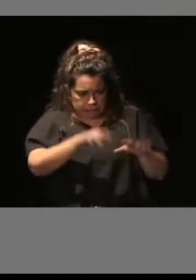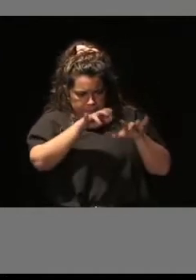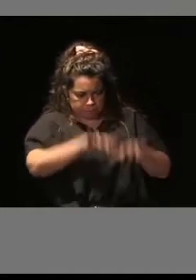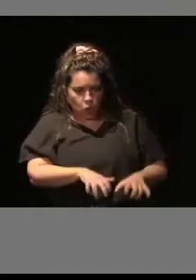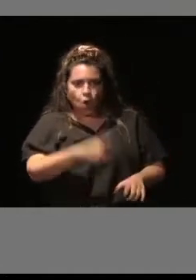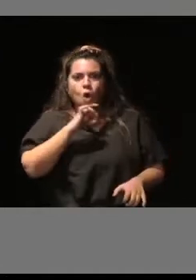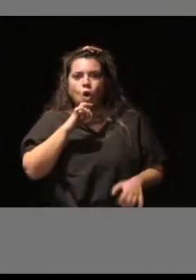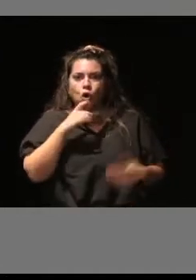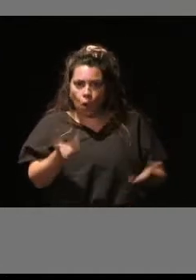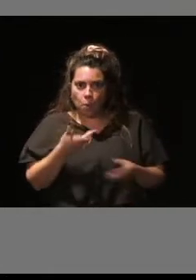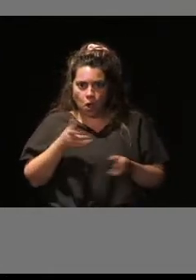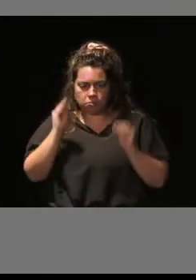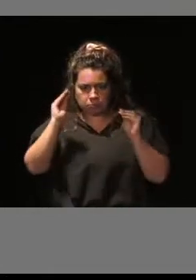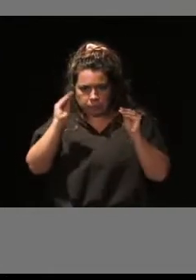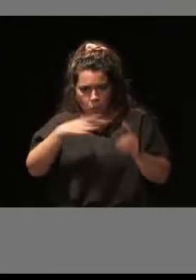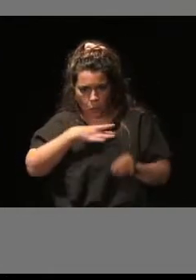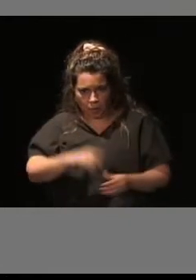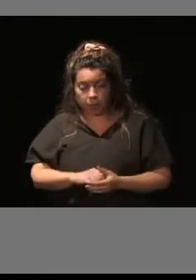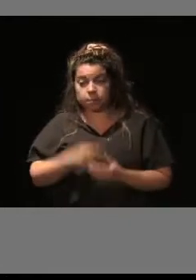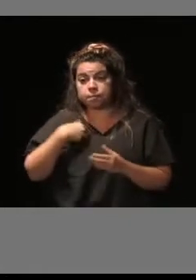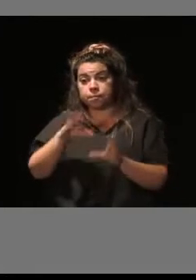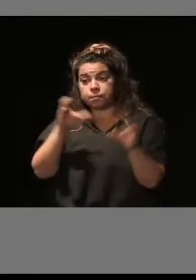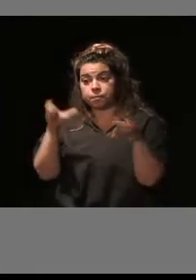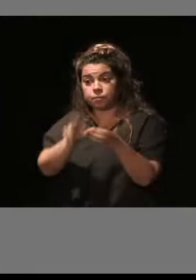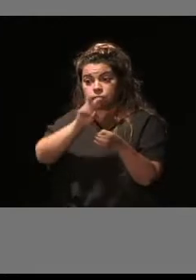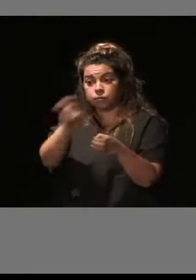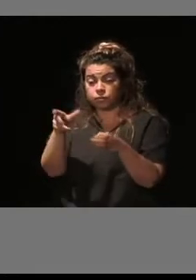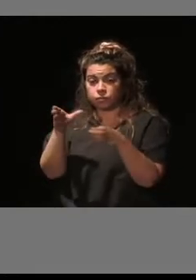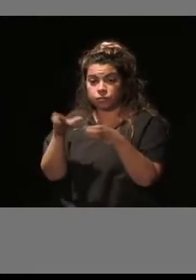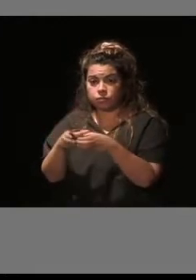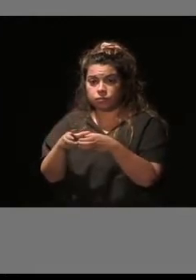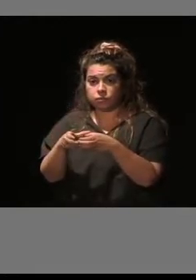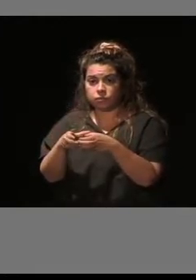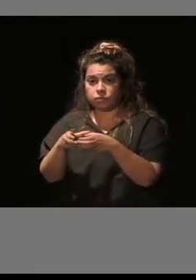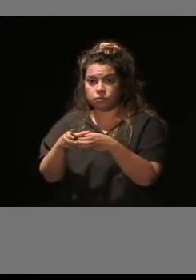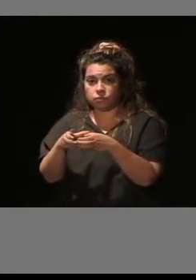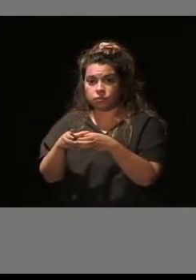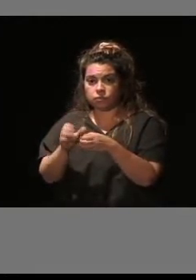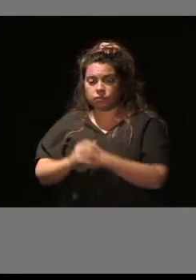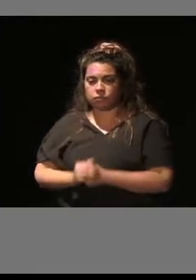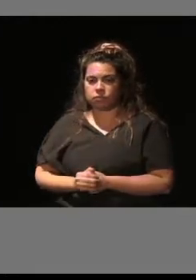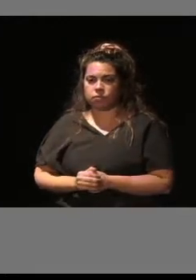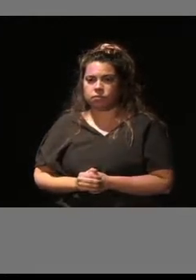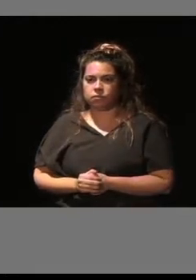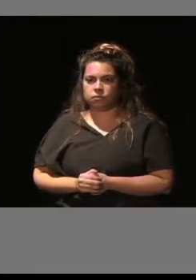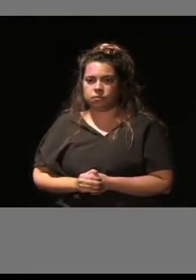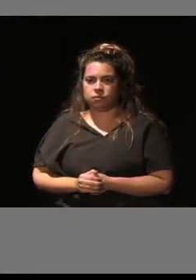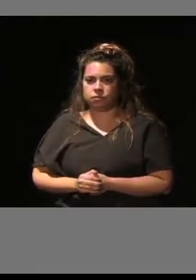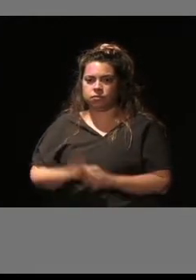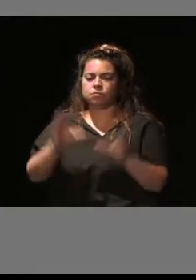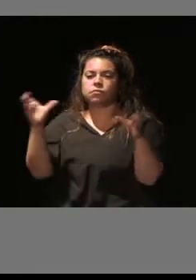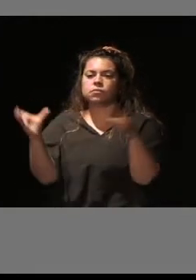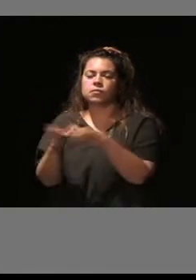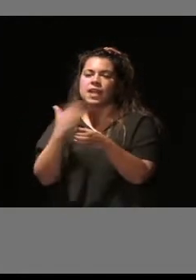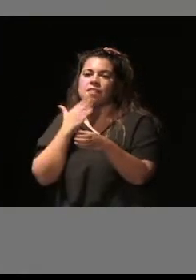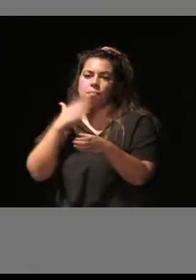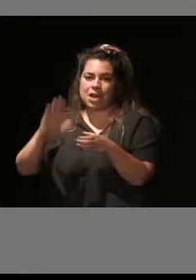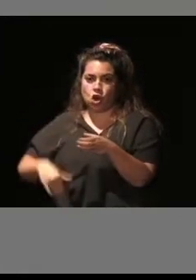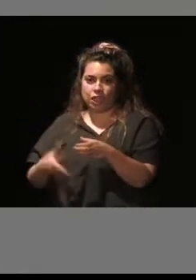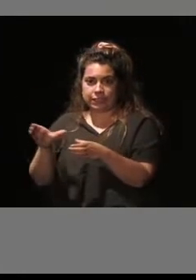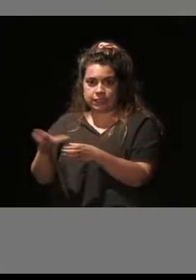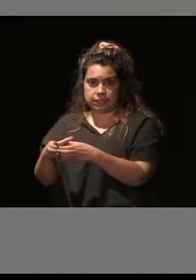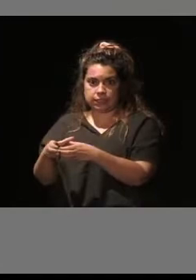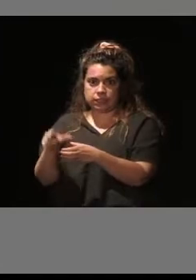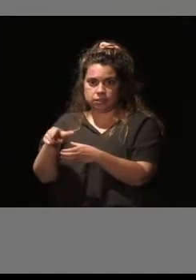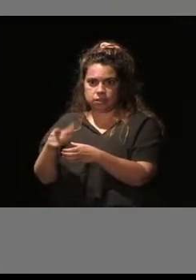Otro colectivo al que también nos hemos dirigido es el colectivo de los menores. Tratamos de